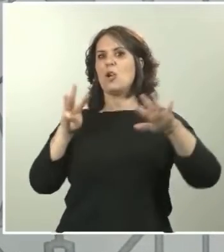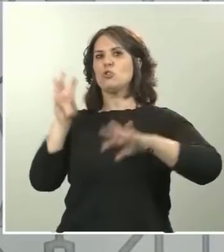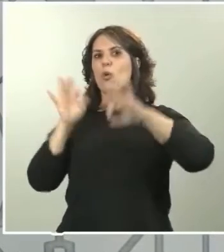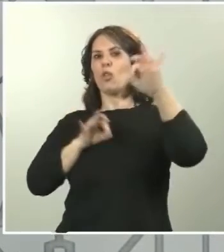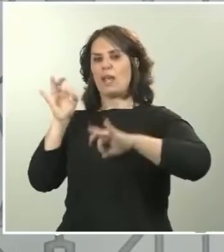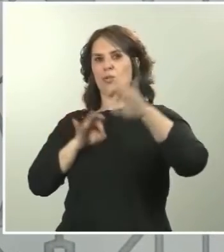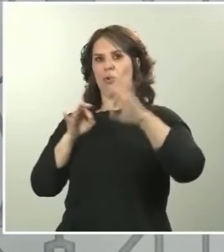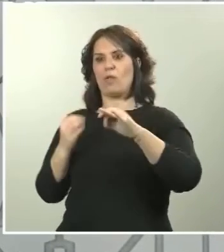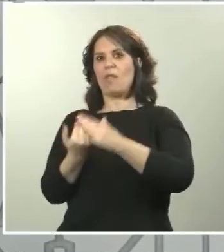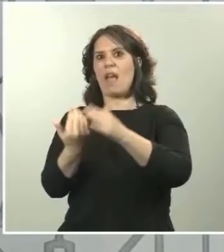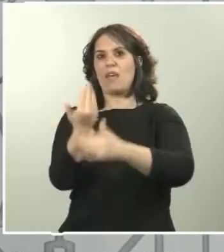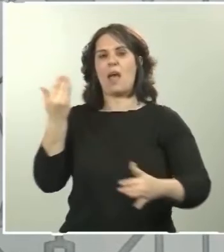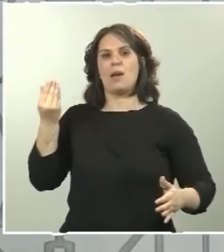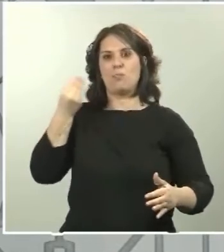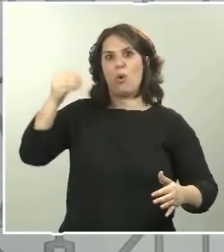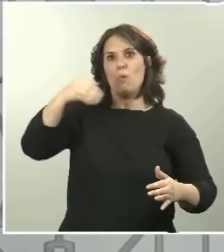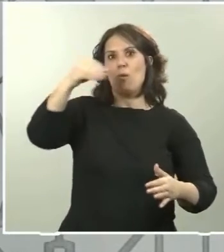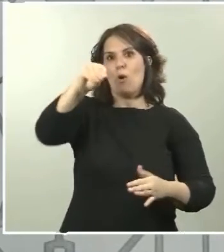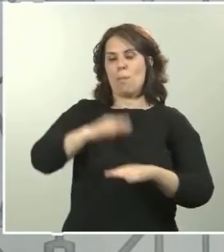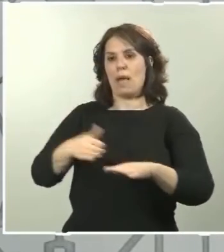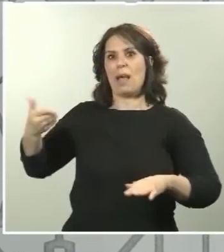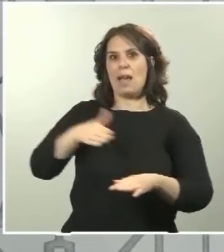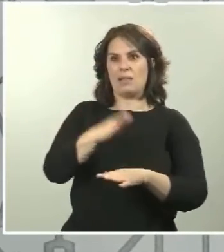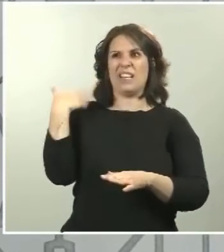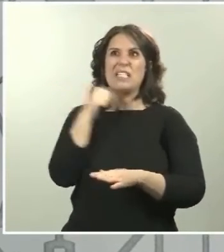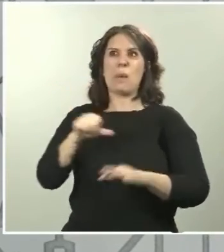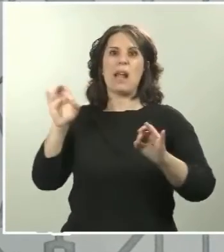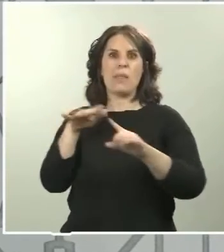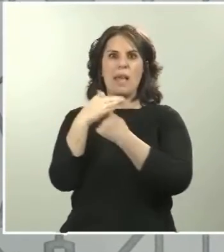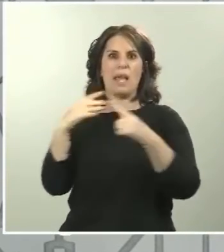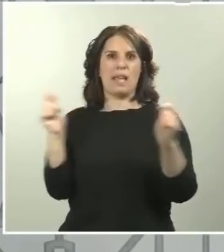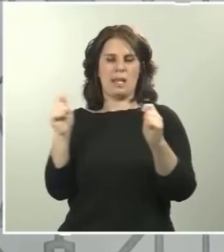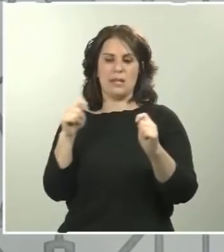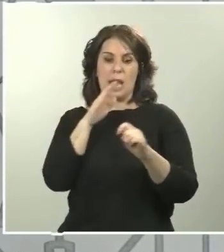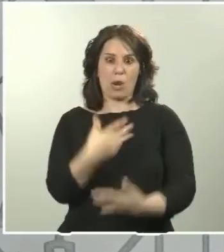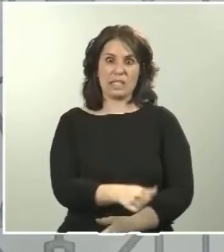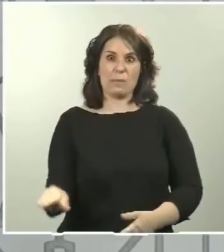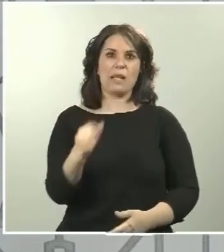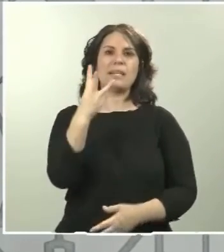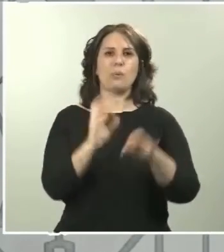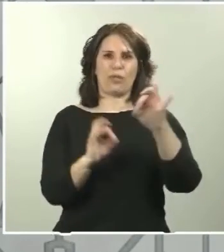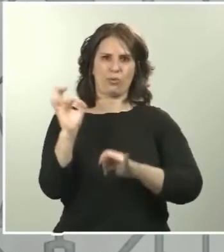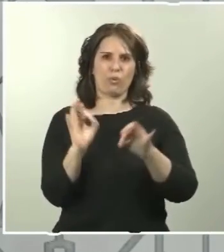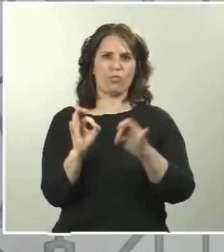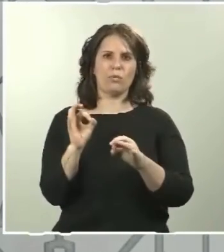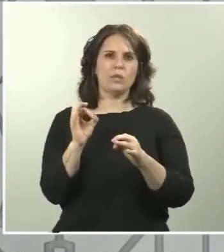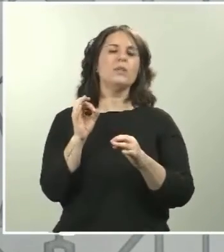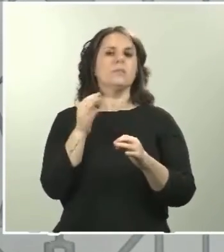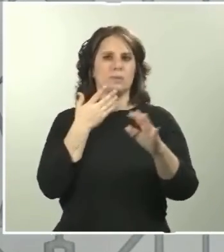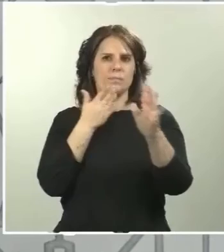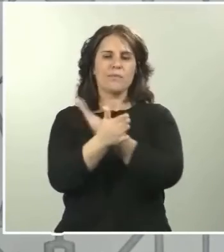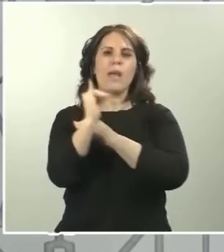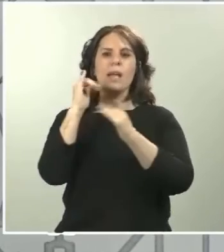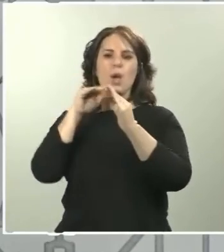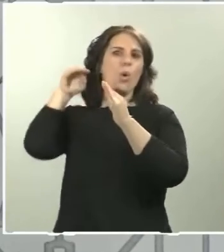diario en fallecidos la semana del decreto de alarma a un 3% esta semana. Este descenso ha sido progresivo con sus pequeñas subidas y bajadas, sus